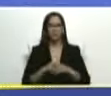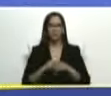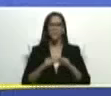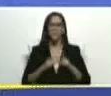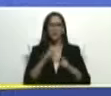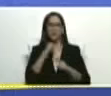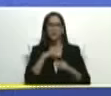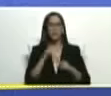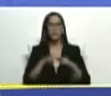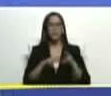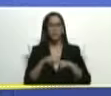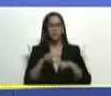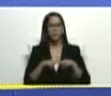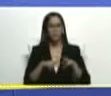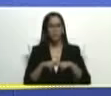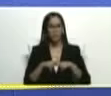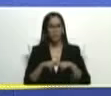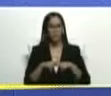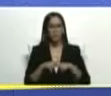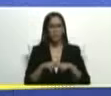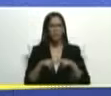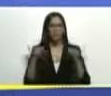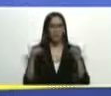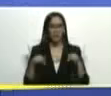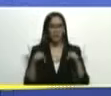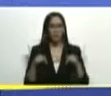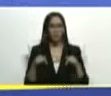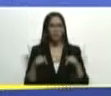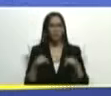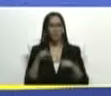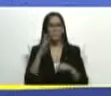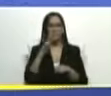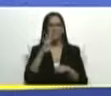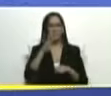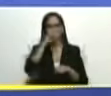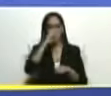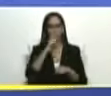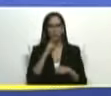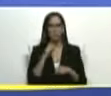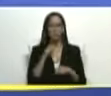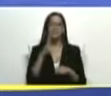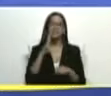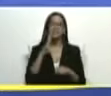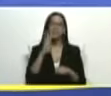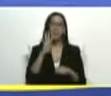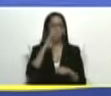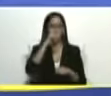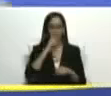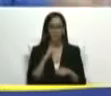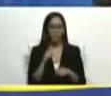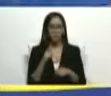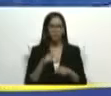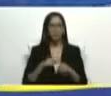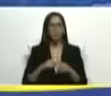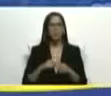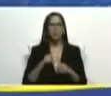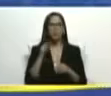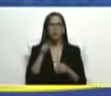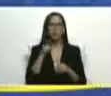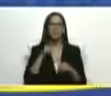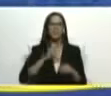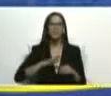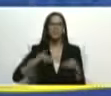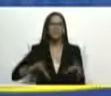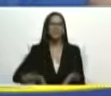historia que hemos construido estos 25 años estos 34 años Montezuma cuando tú estabas